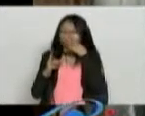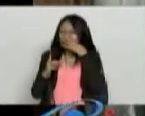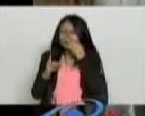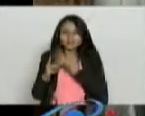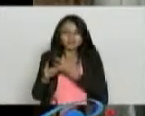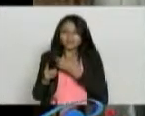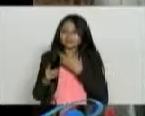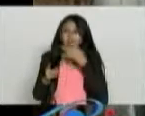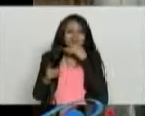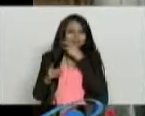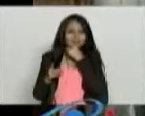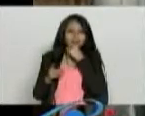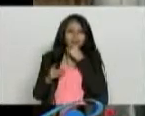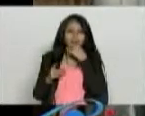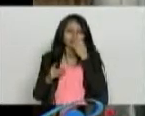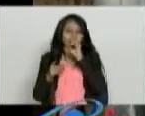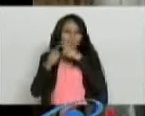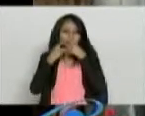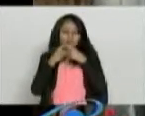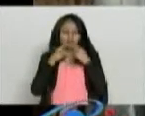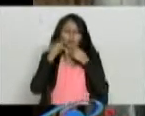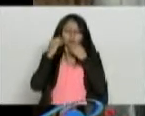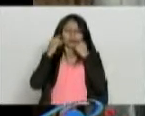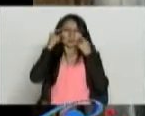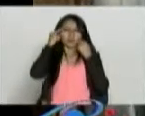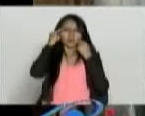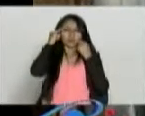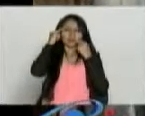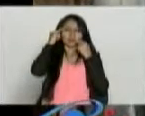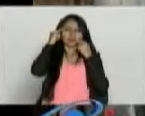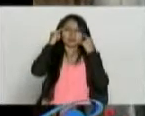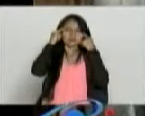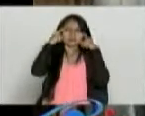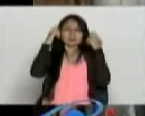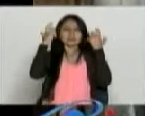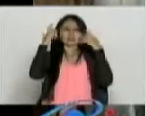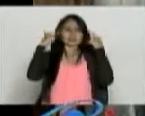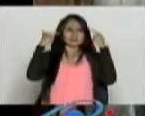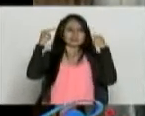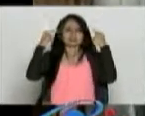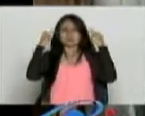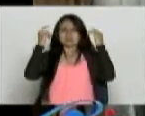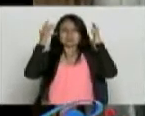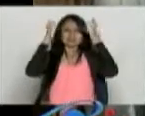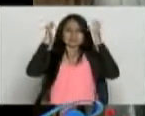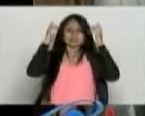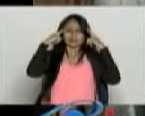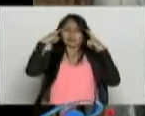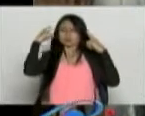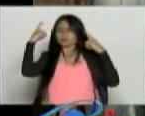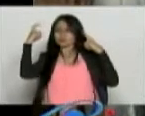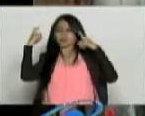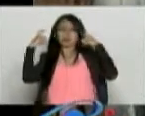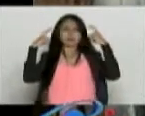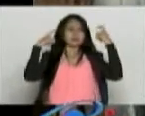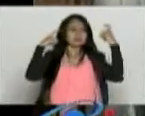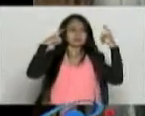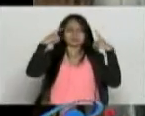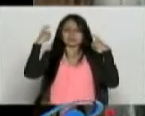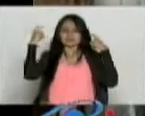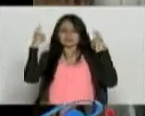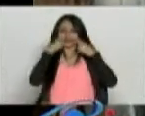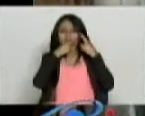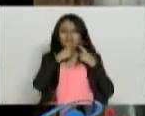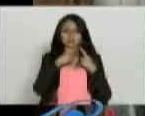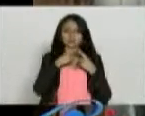cosas están en su mente. La persona empieza a imaginar, a crear. Pero resulta que en la